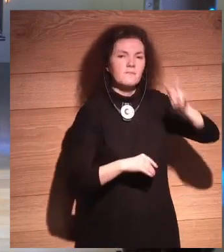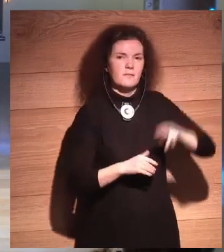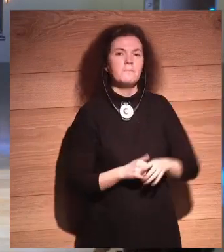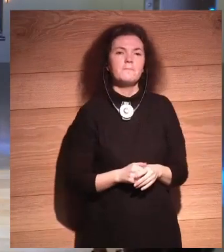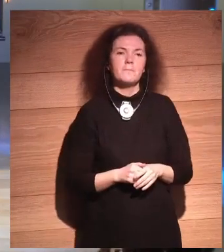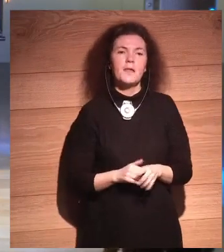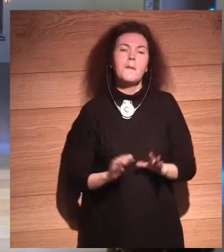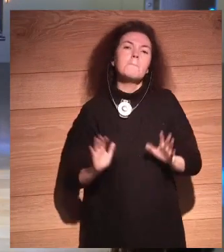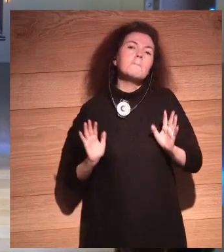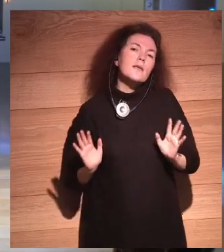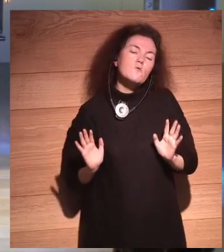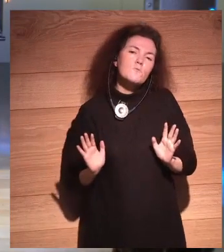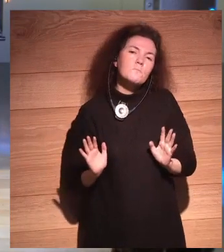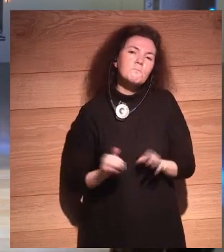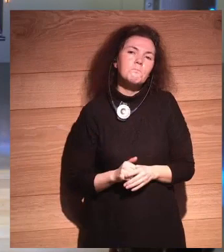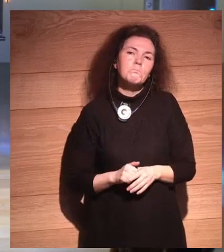Pero,